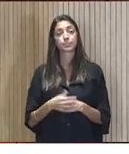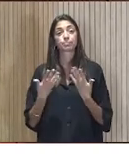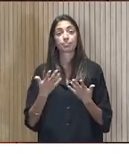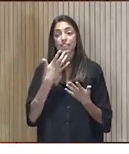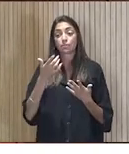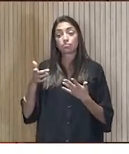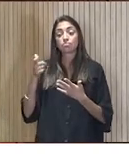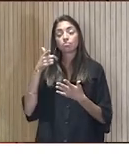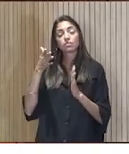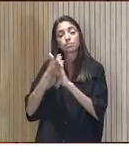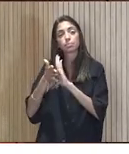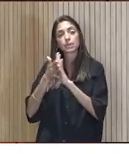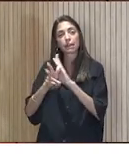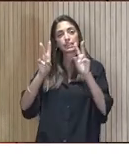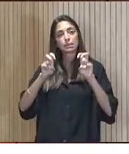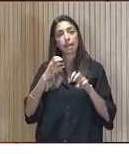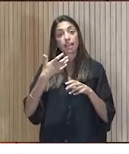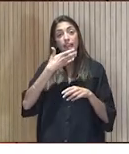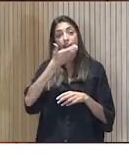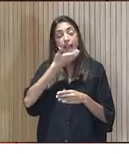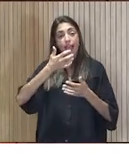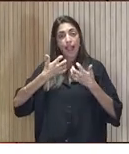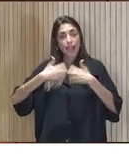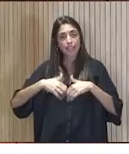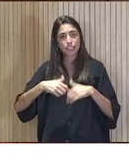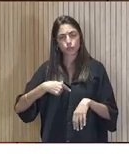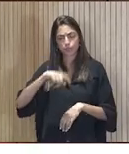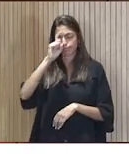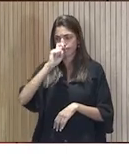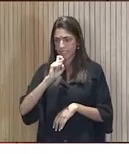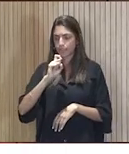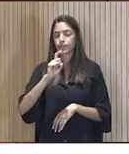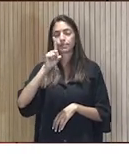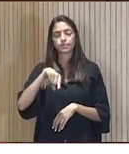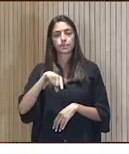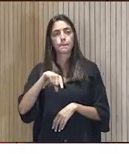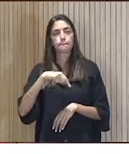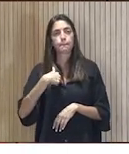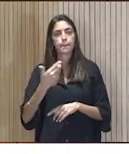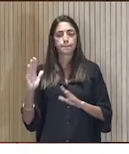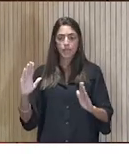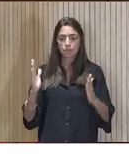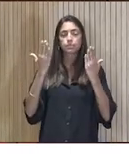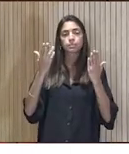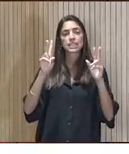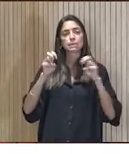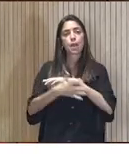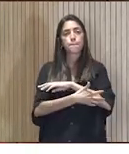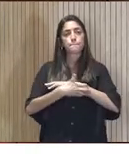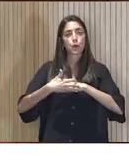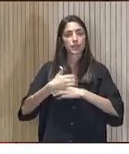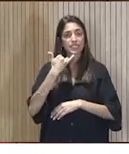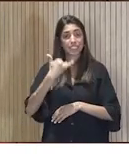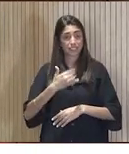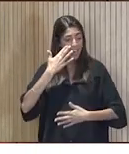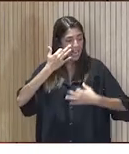caldera, yo recordaba también cuando se nos presenta, vemos la pobreza energética, que es una realidad, como dice Marisa.